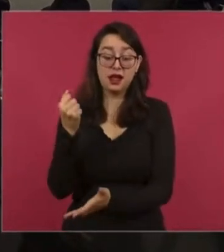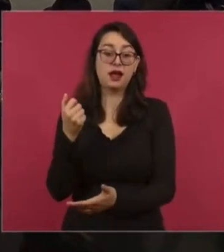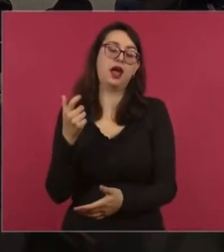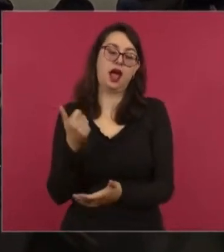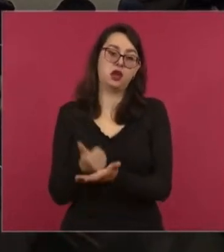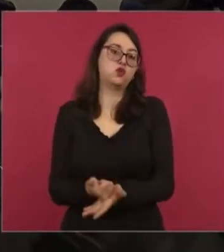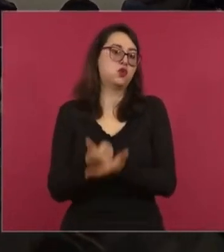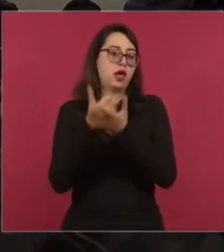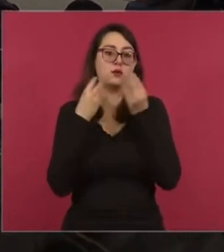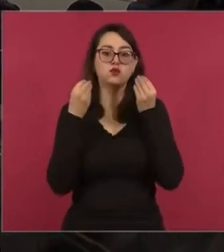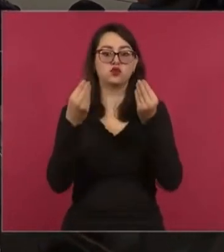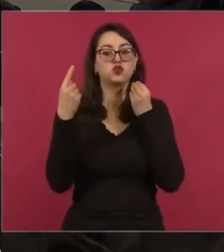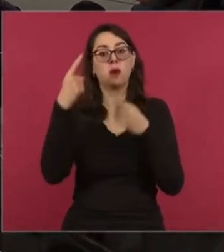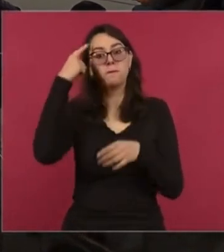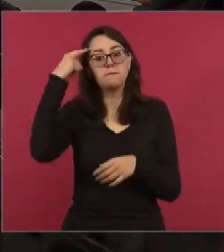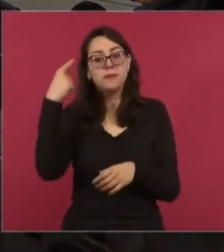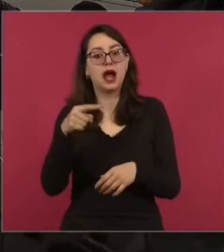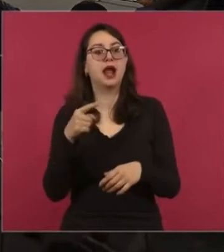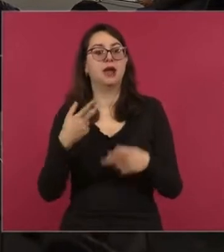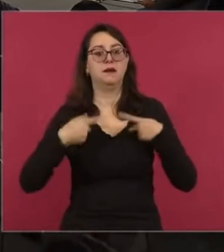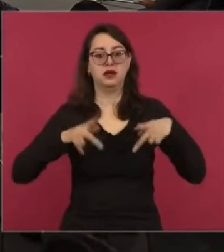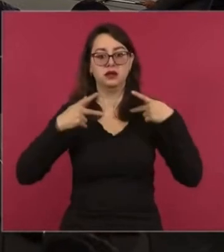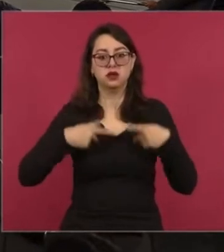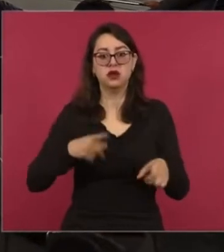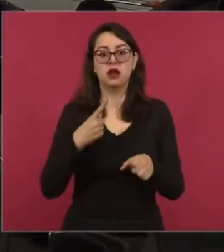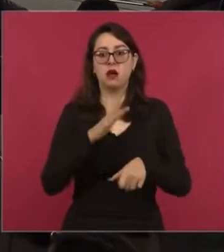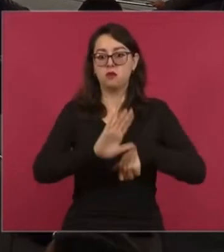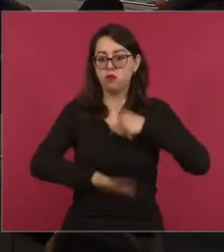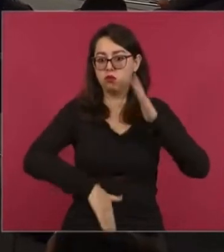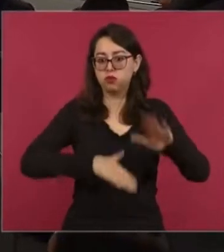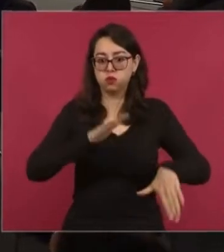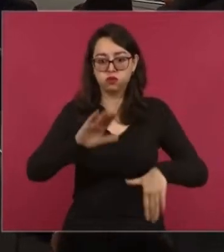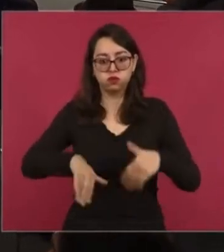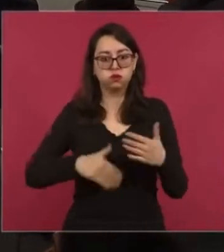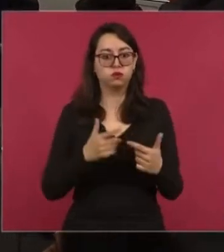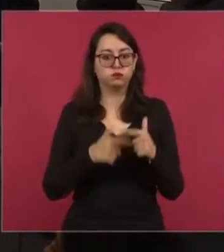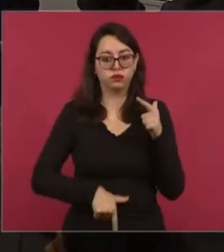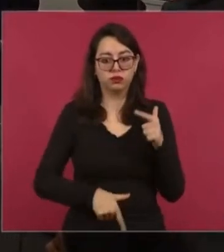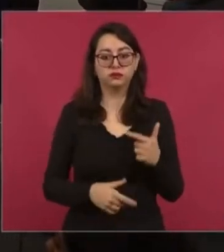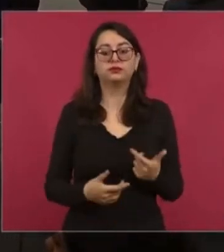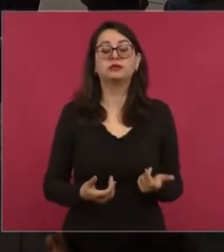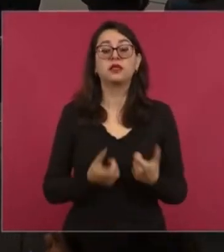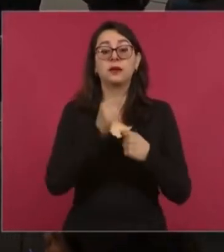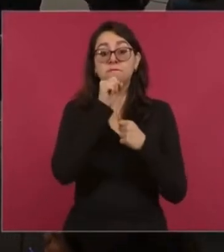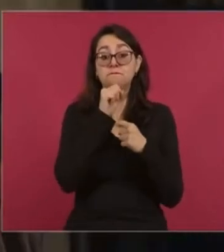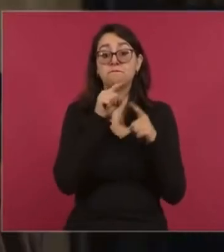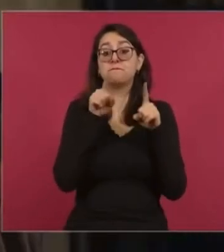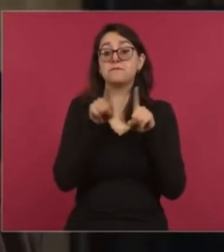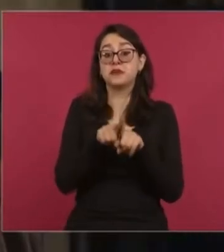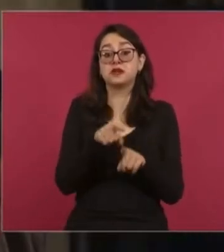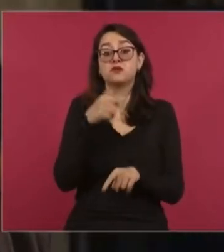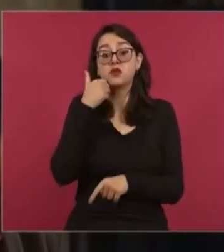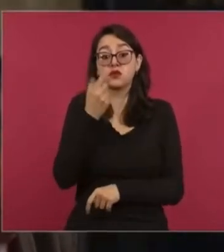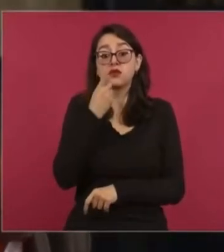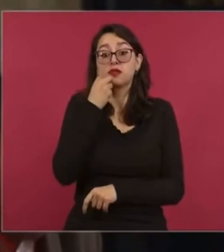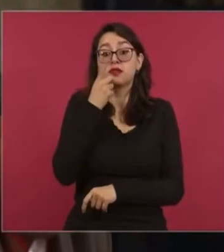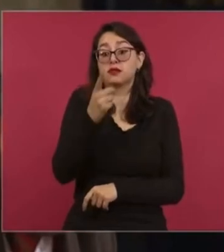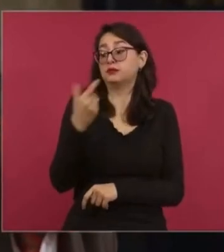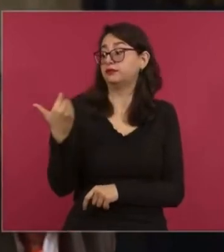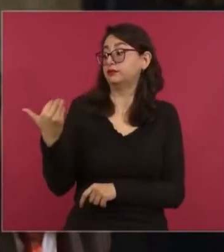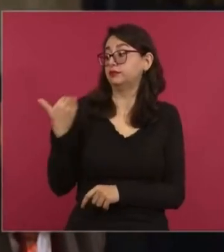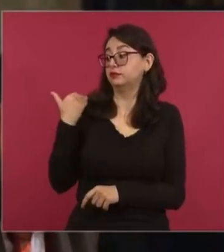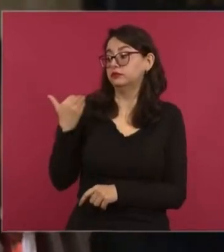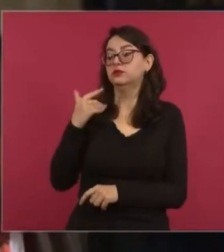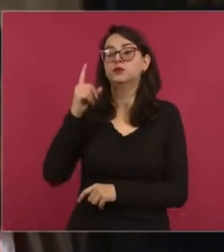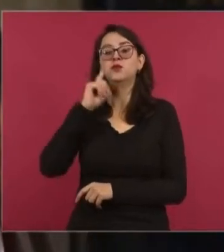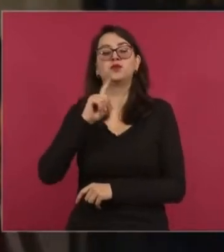otro lado, quiero hacerle su conocimiento que hace apenas unos días falleció Yuritsi Gabriela, igual por una